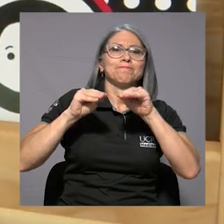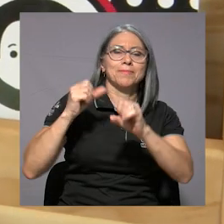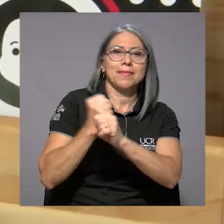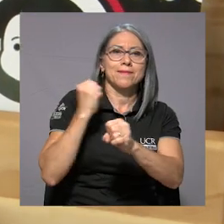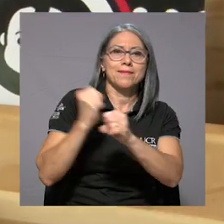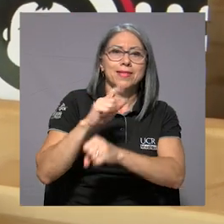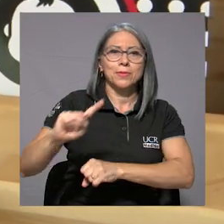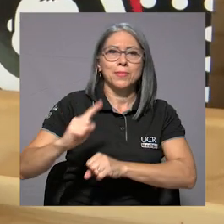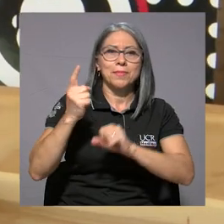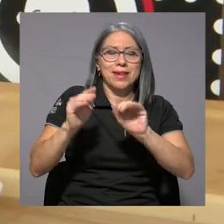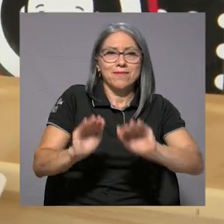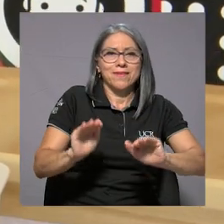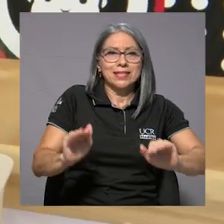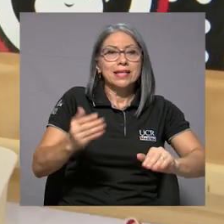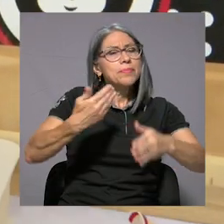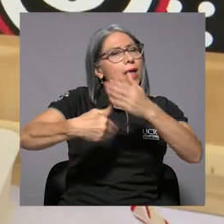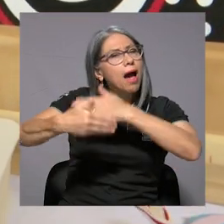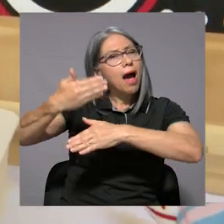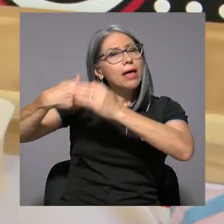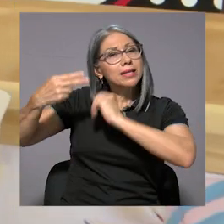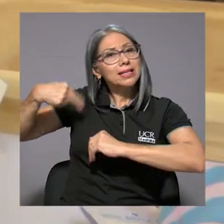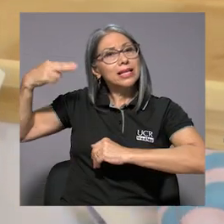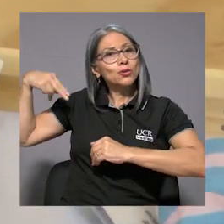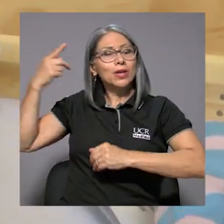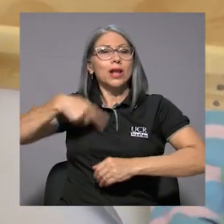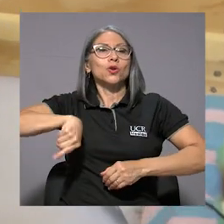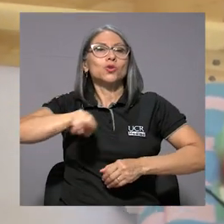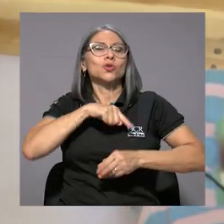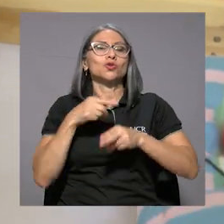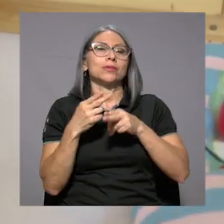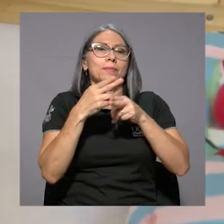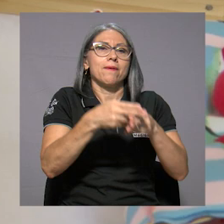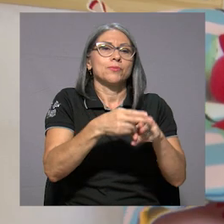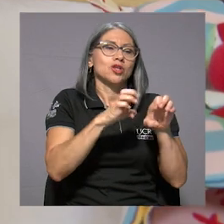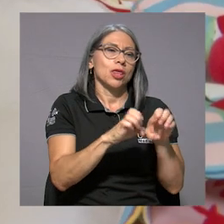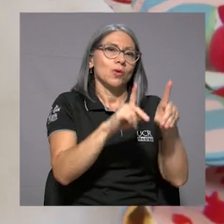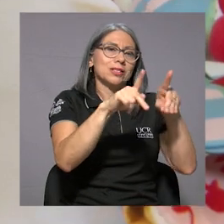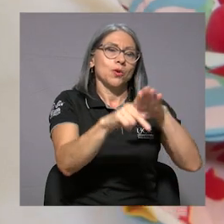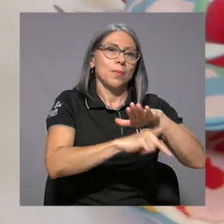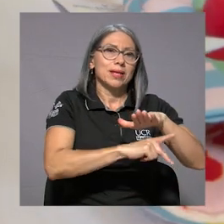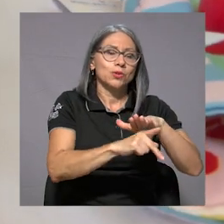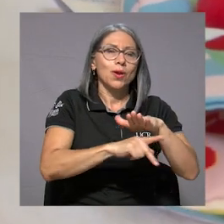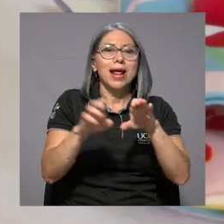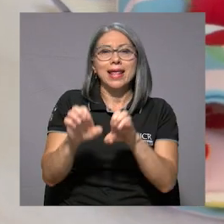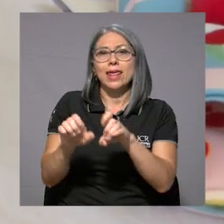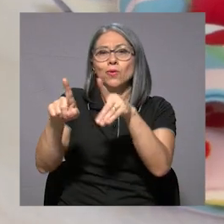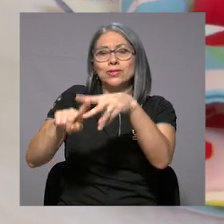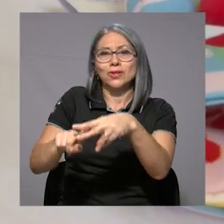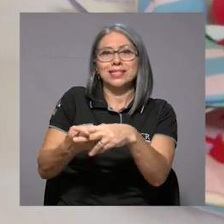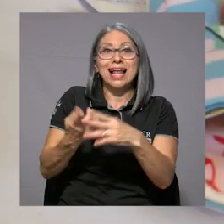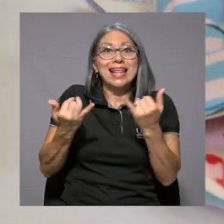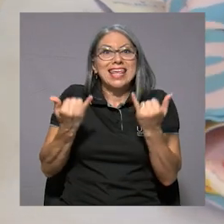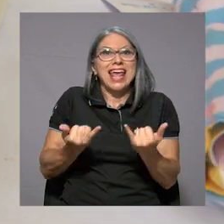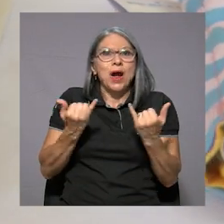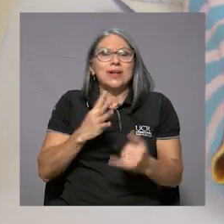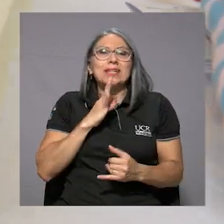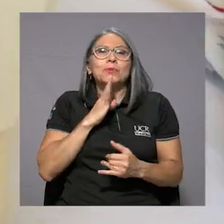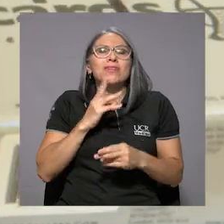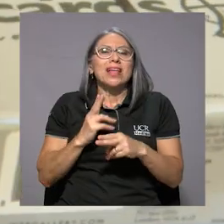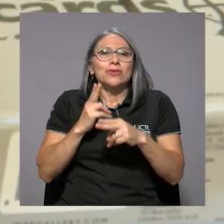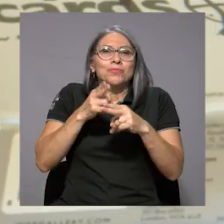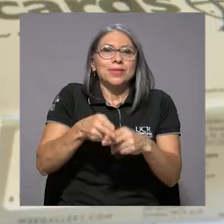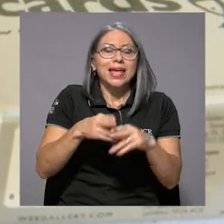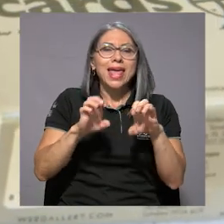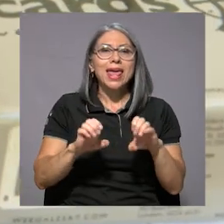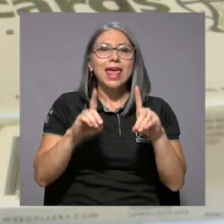de la primera infancia antes en el recorrido histórico llamábamos educación preescolar educación inicial y ahora